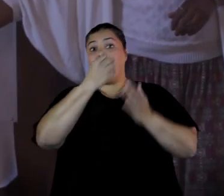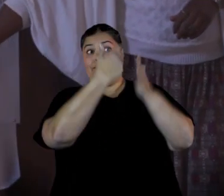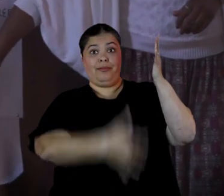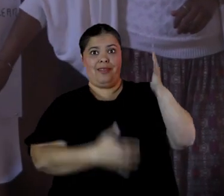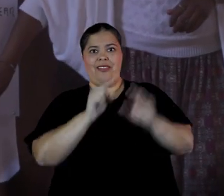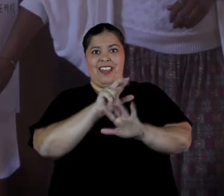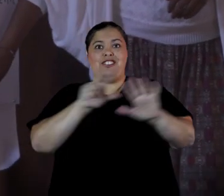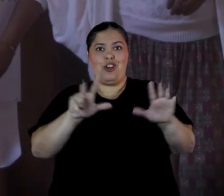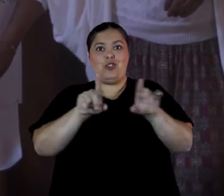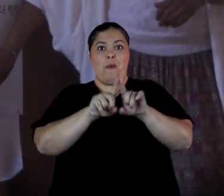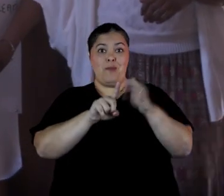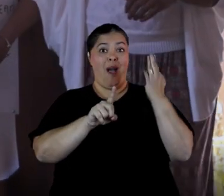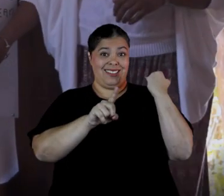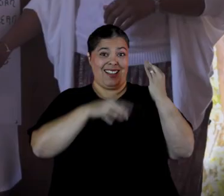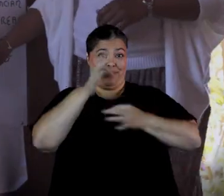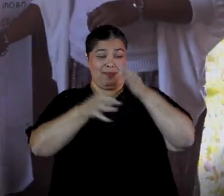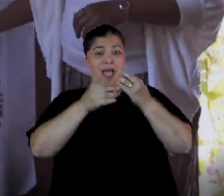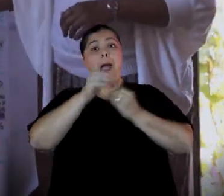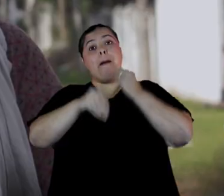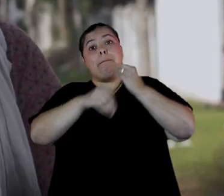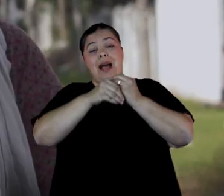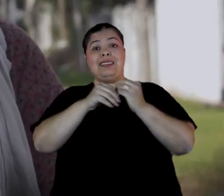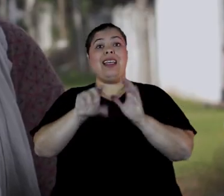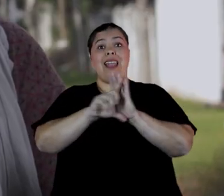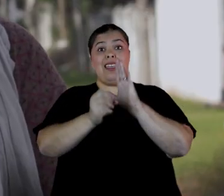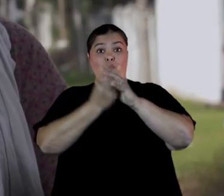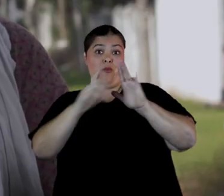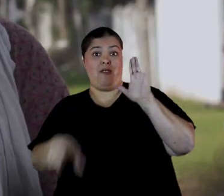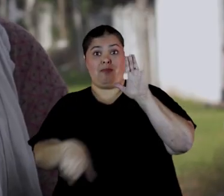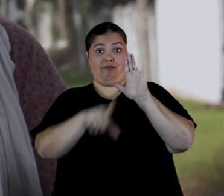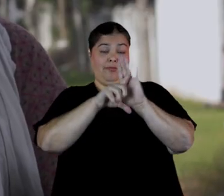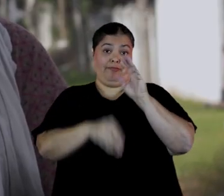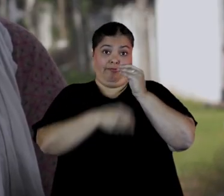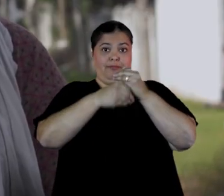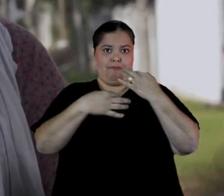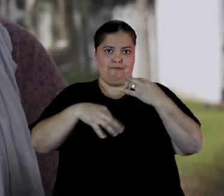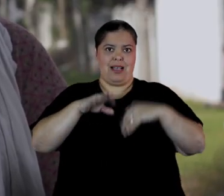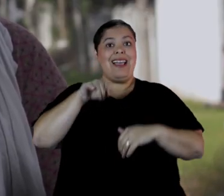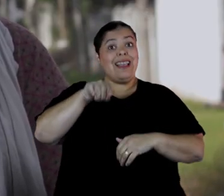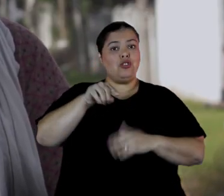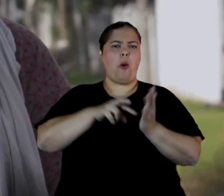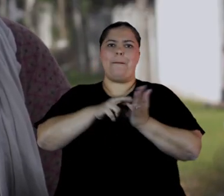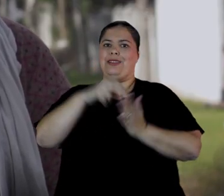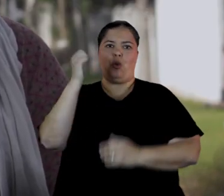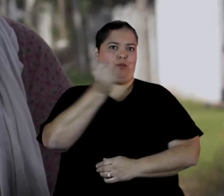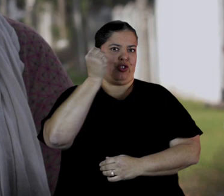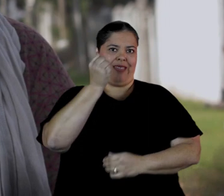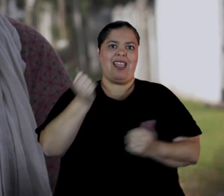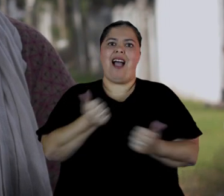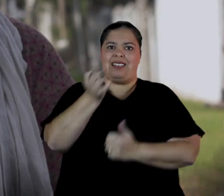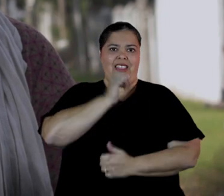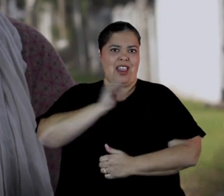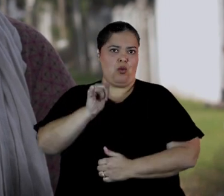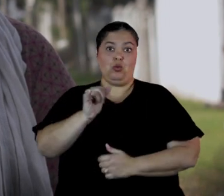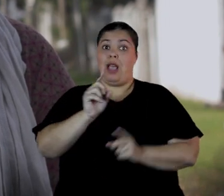ayer más las que agregó la ley 19.580. Esto es un gran paso, el querer dar la denuncia. No se logra de un día para el otro. Hay